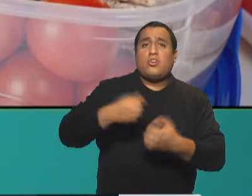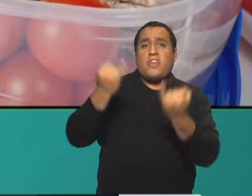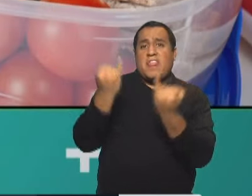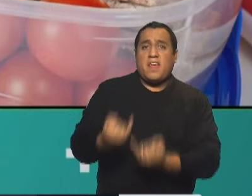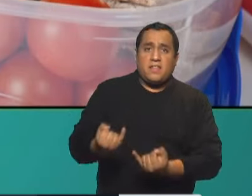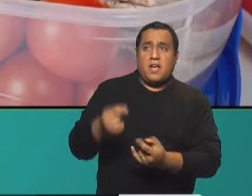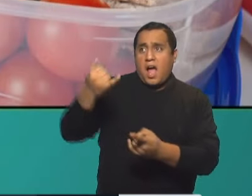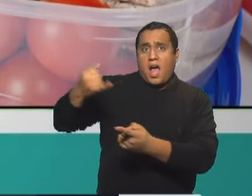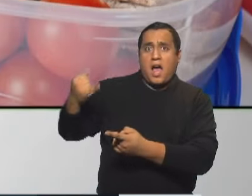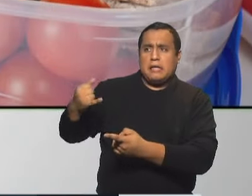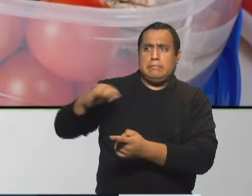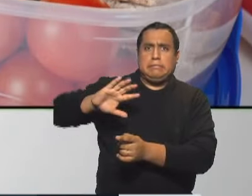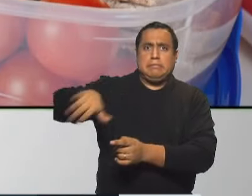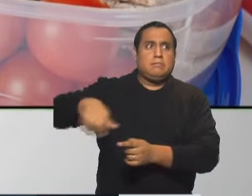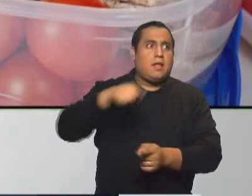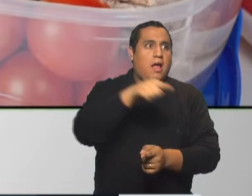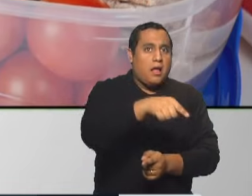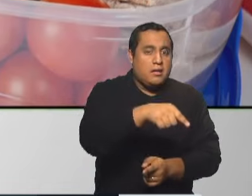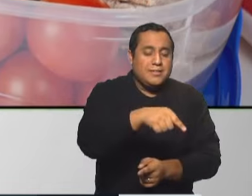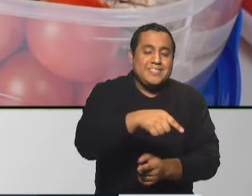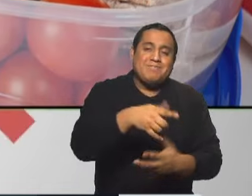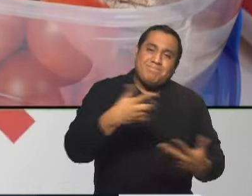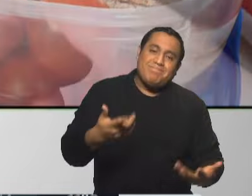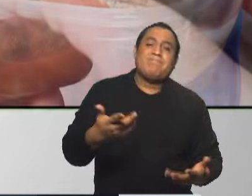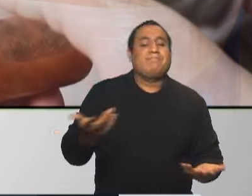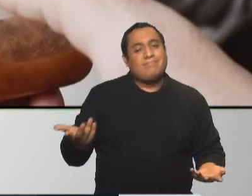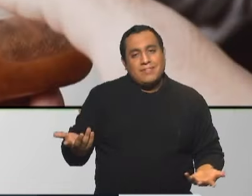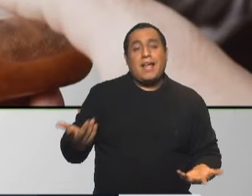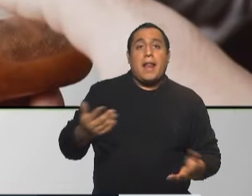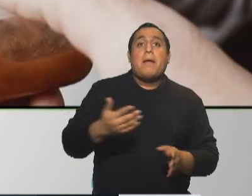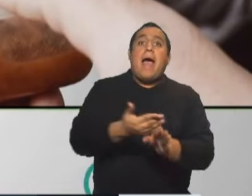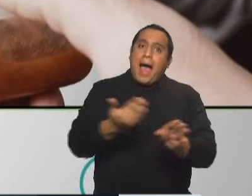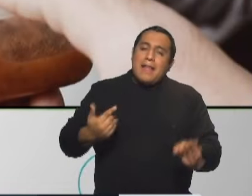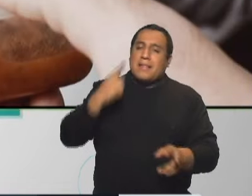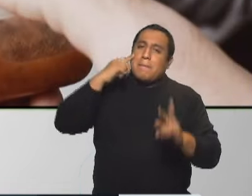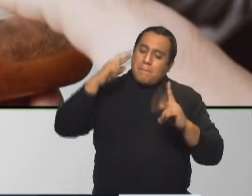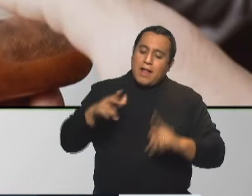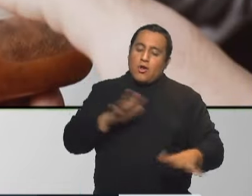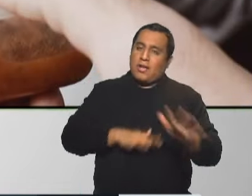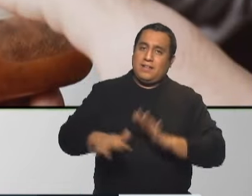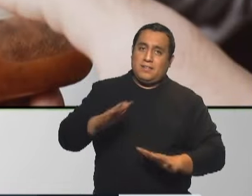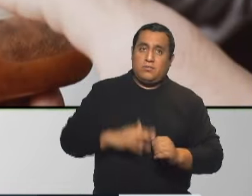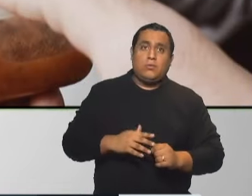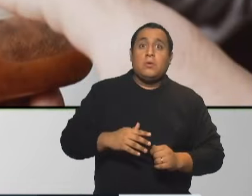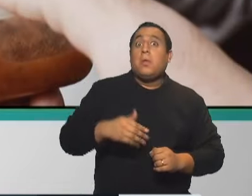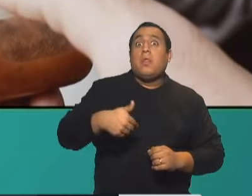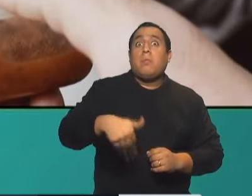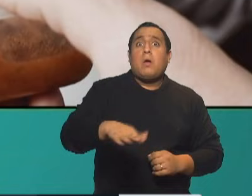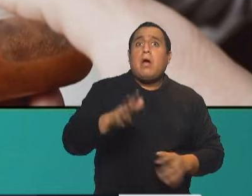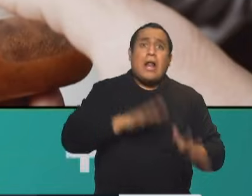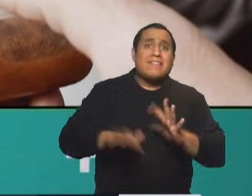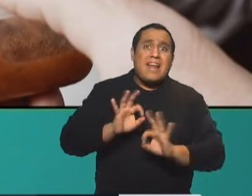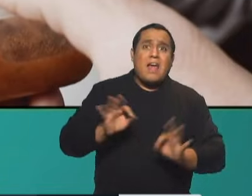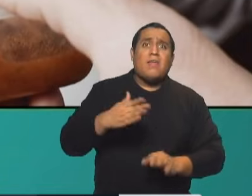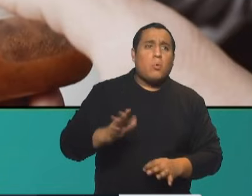planifico. La idea es no llegar a ese momento donde yo ya no puedo planificar, donde realmente tengo hambre, que no es